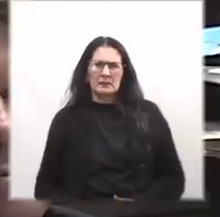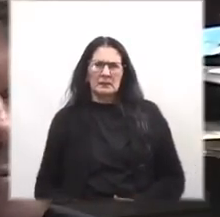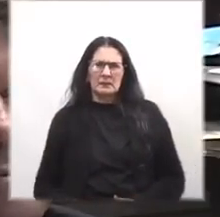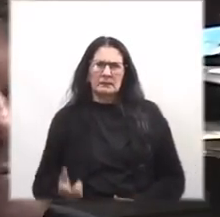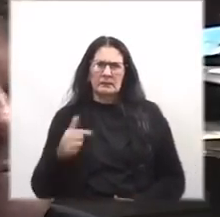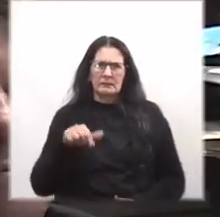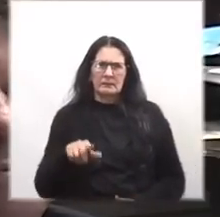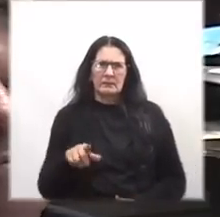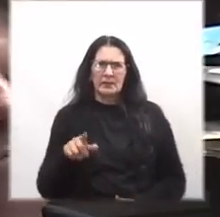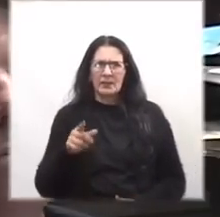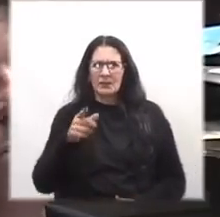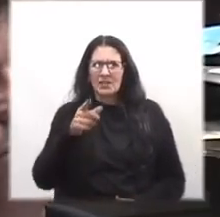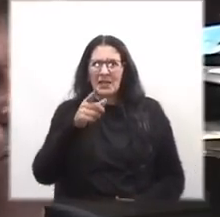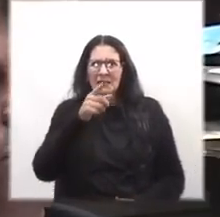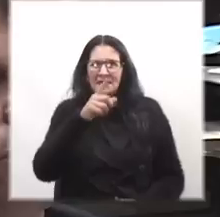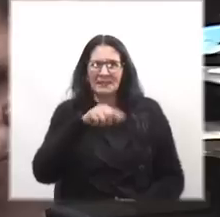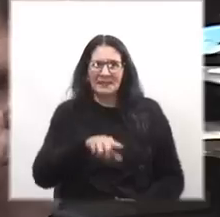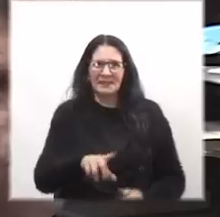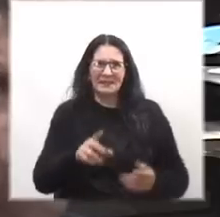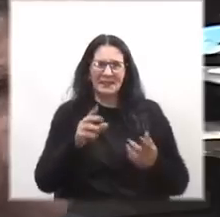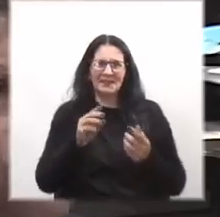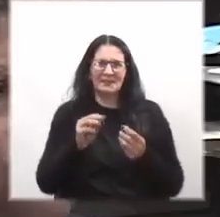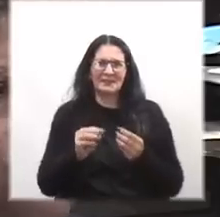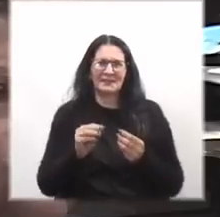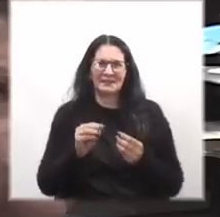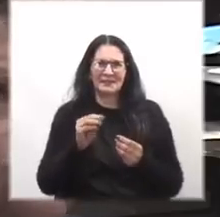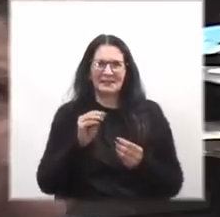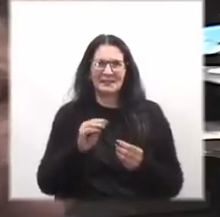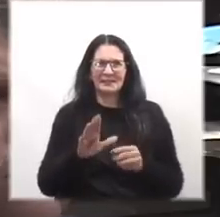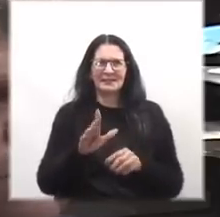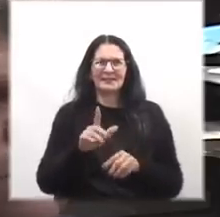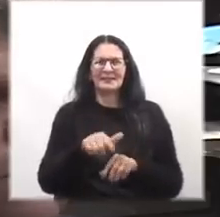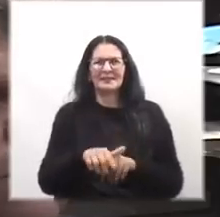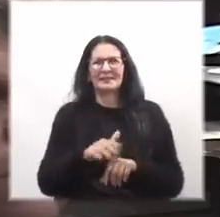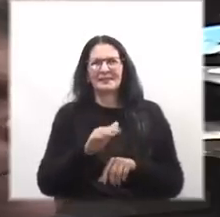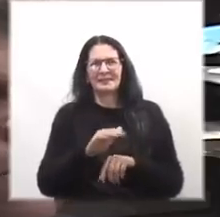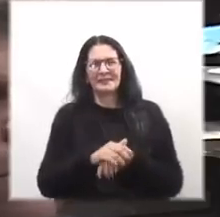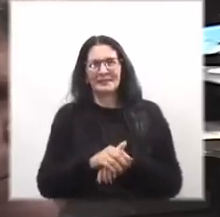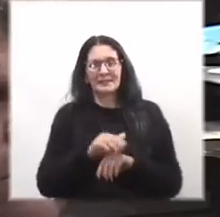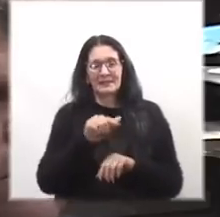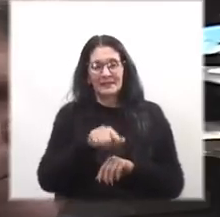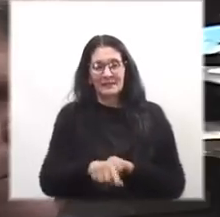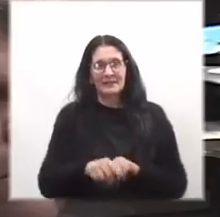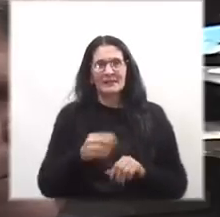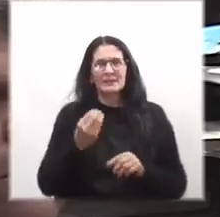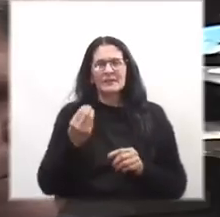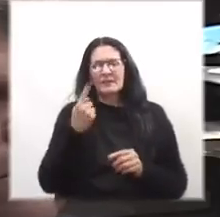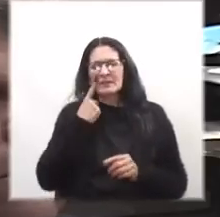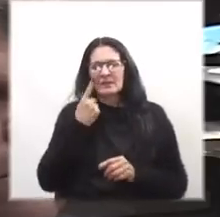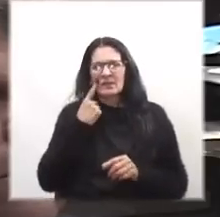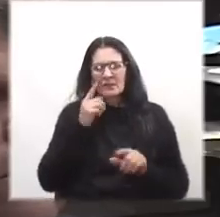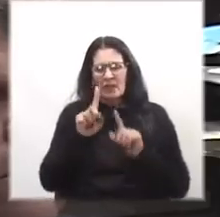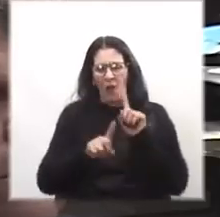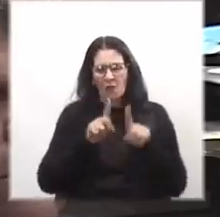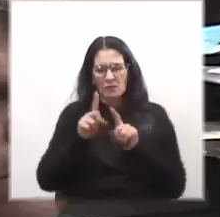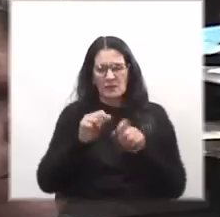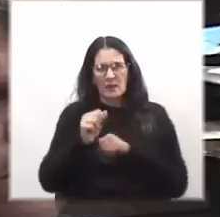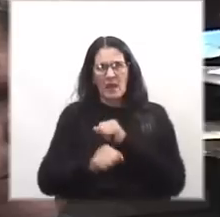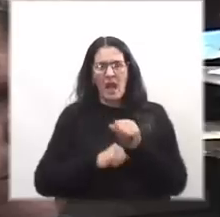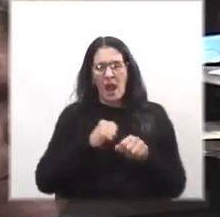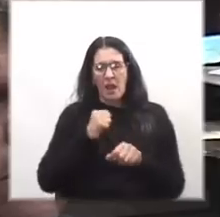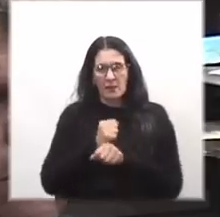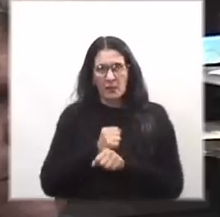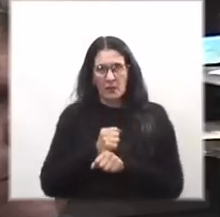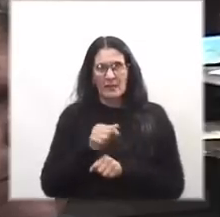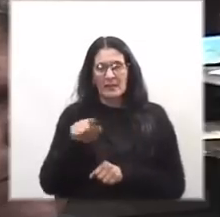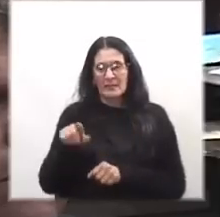Tengo acá un informe de prensa que dice la esclava de la familia el calvallo que vivió una niña de 11 años que podía